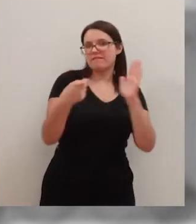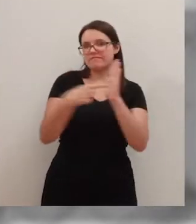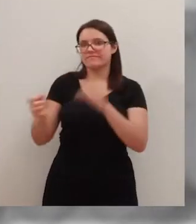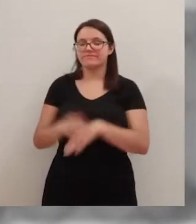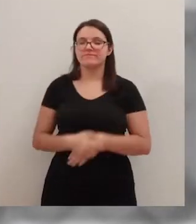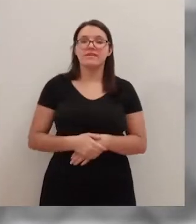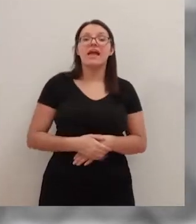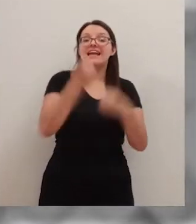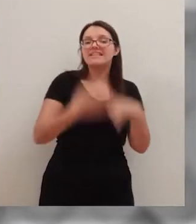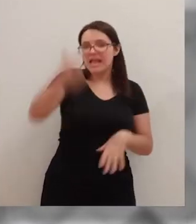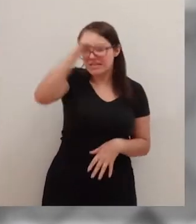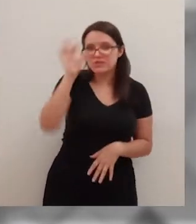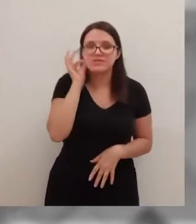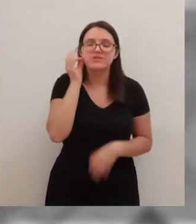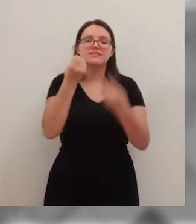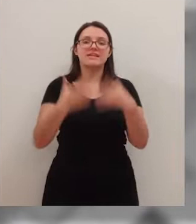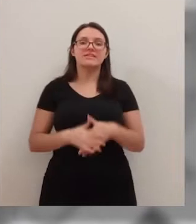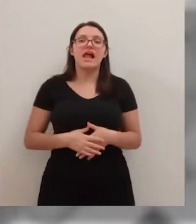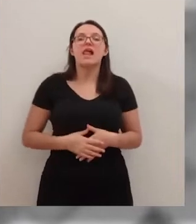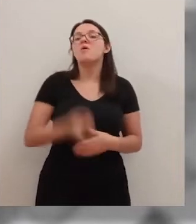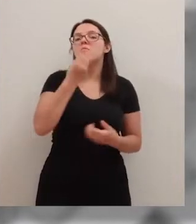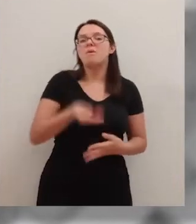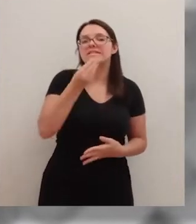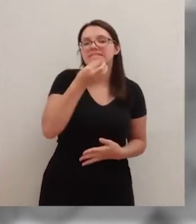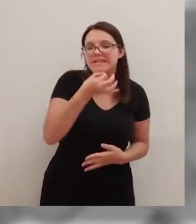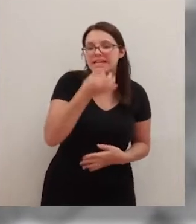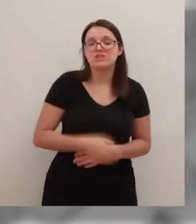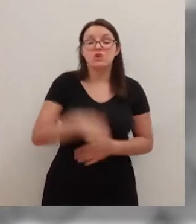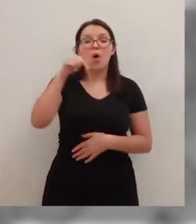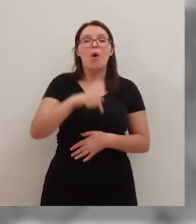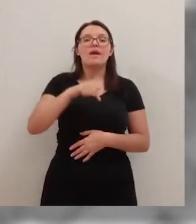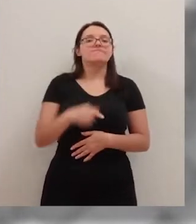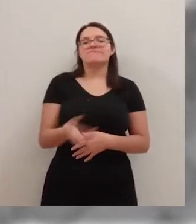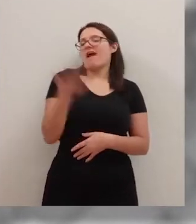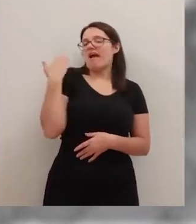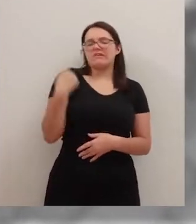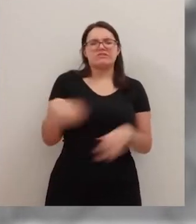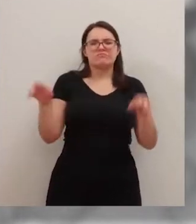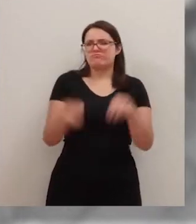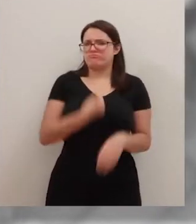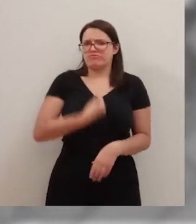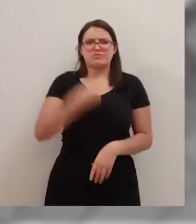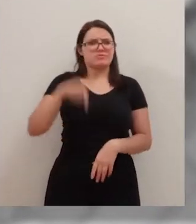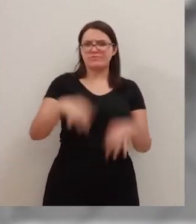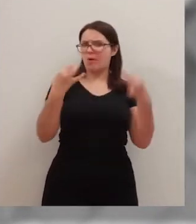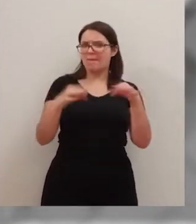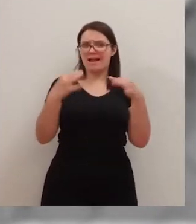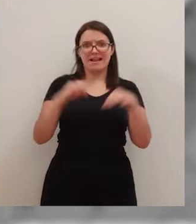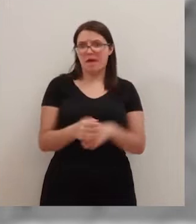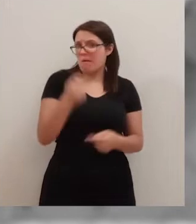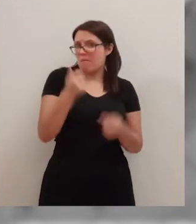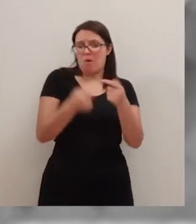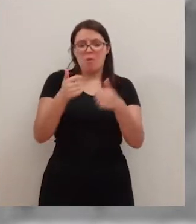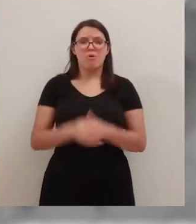¿Qué tal, señoras y señores? ¿Cómo están? Muy buenas tardes. Hoy, después del tremendo susto, la normalidad va volviendo